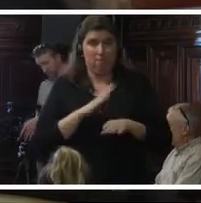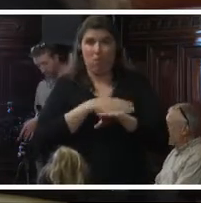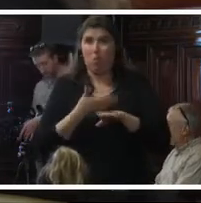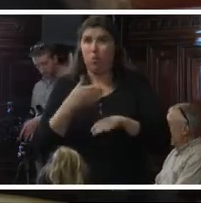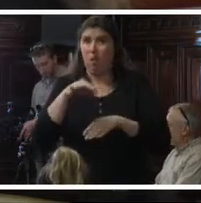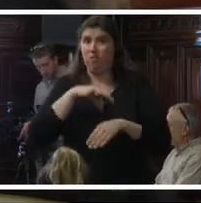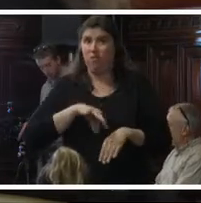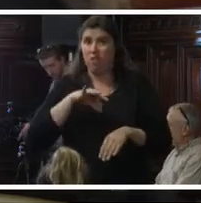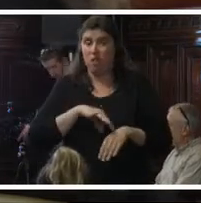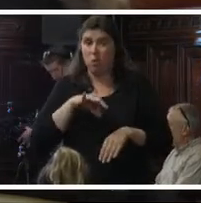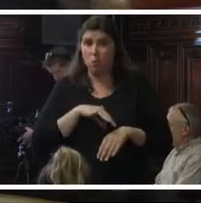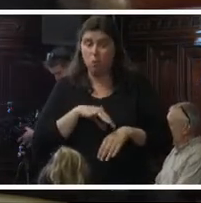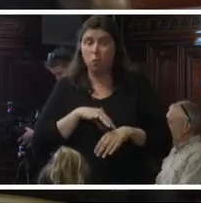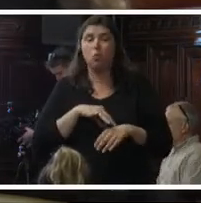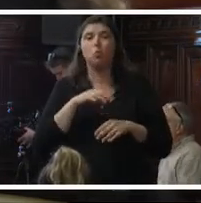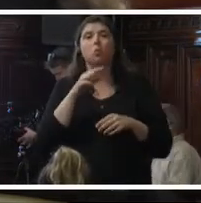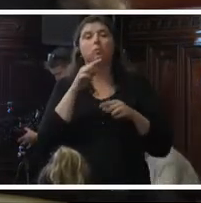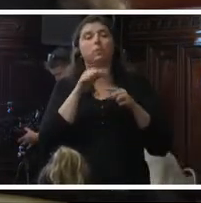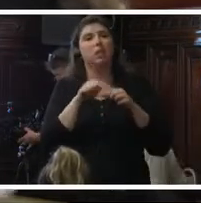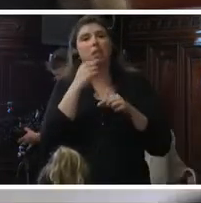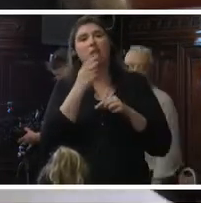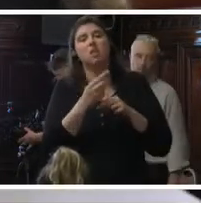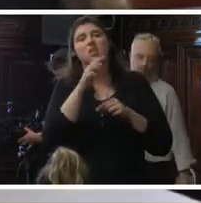estas fueron agrupadas como el síndrome congénito de Zika.